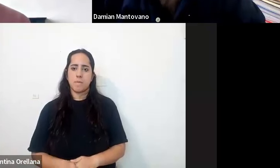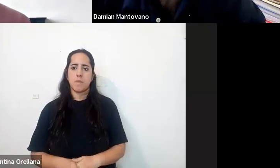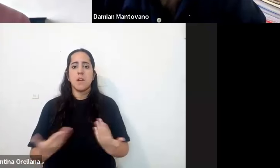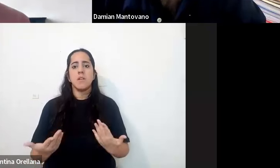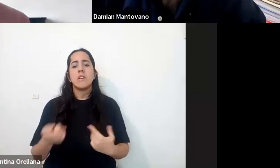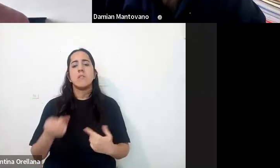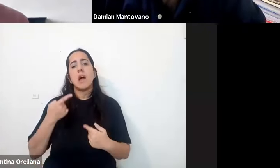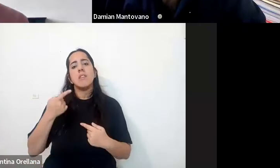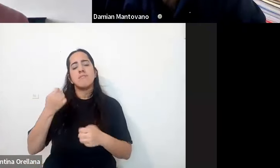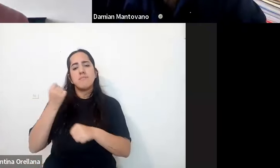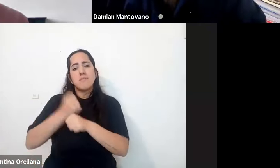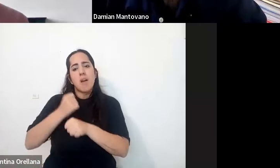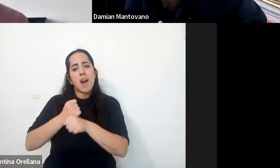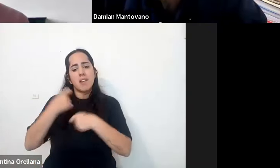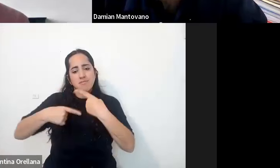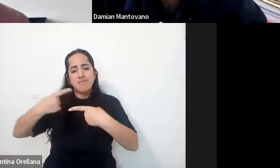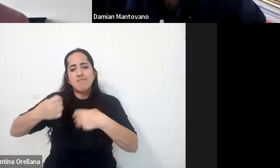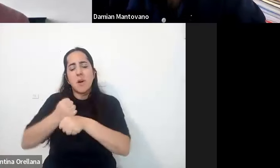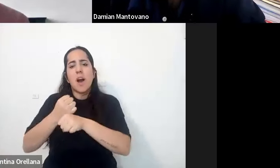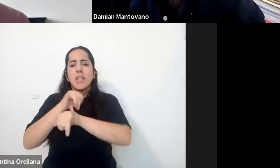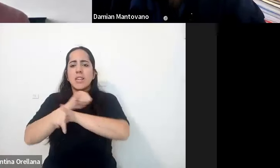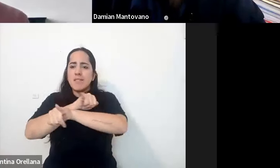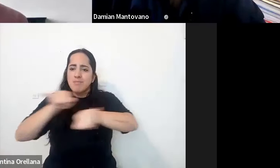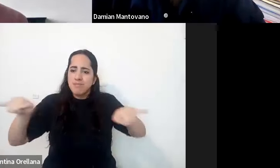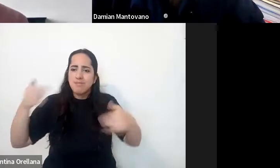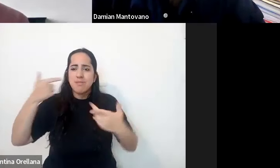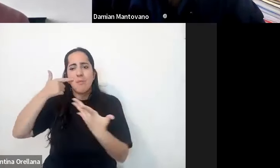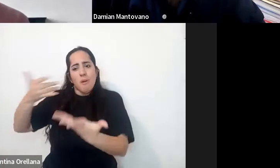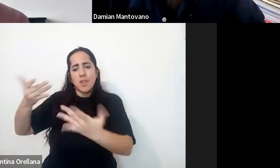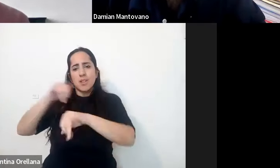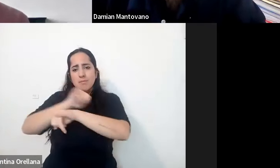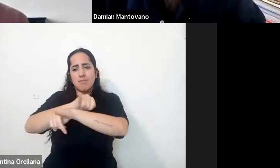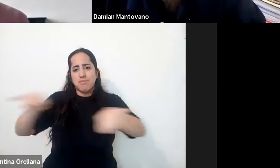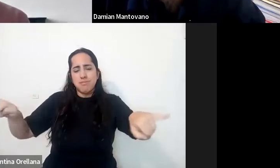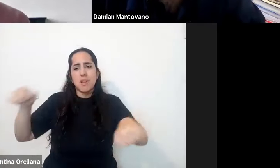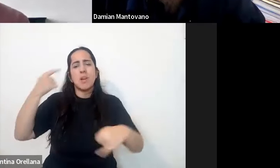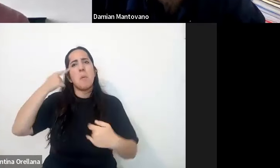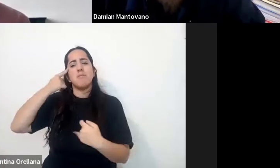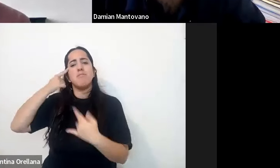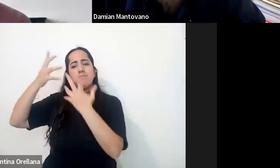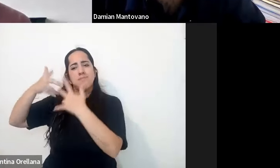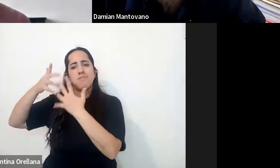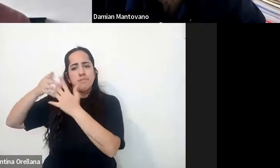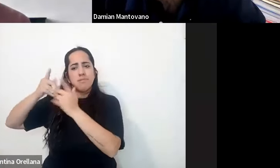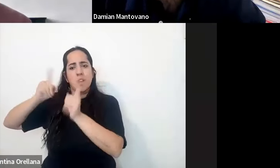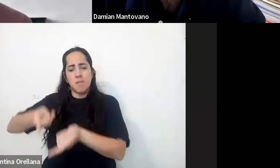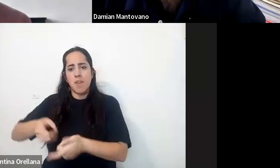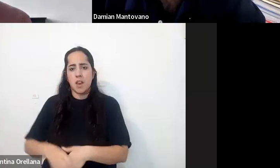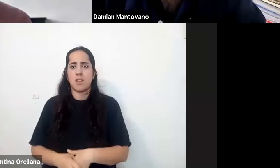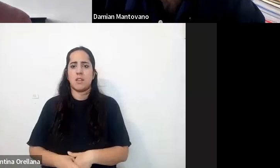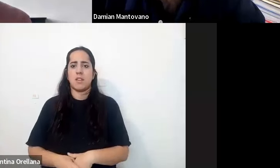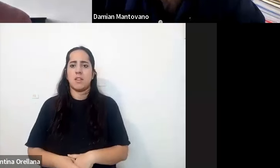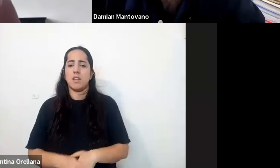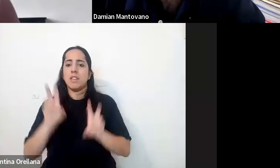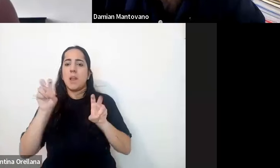trabajando en la visibilización en la sensibilización y la concientización de lo que implica la educación